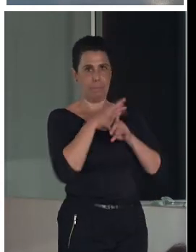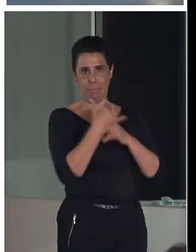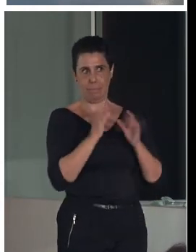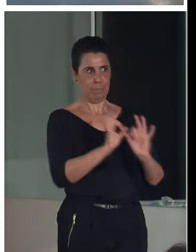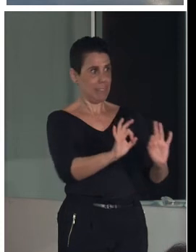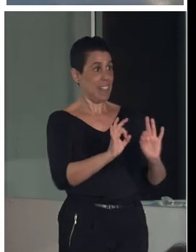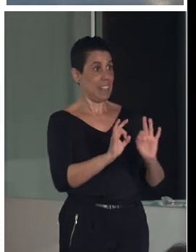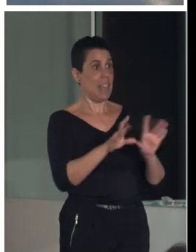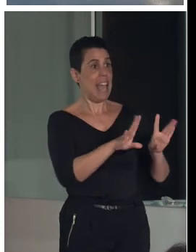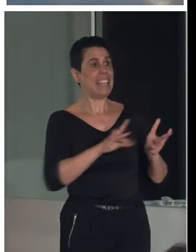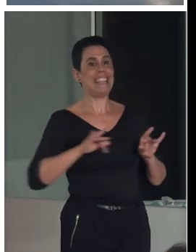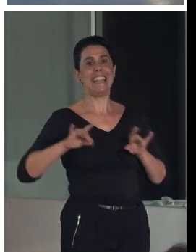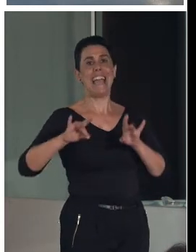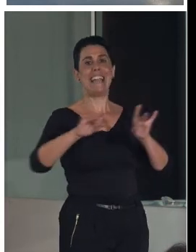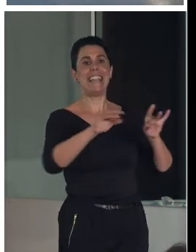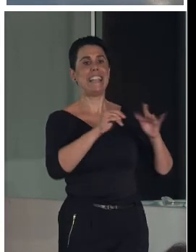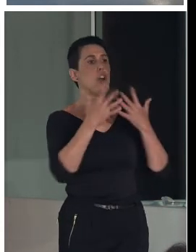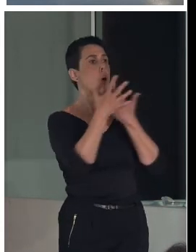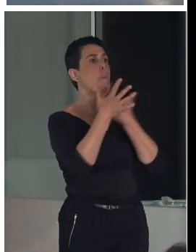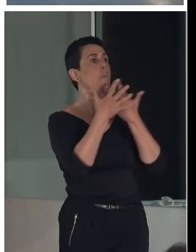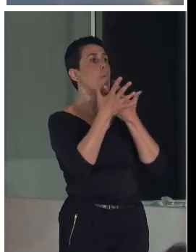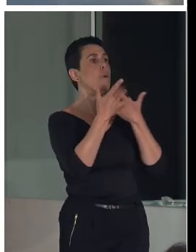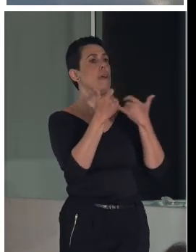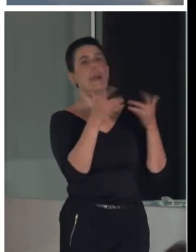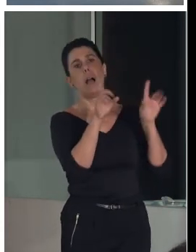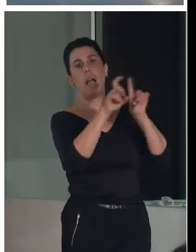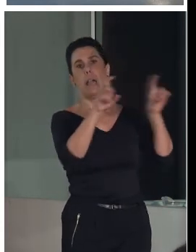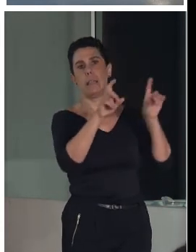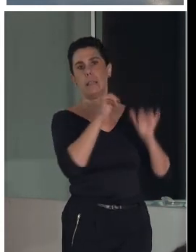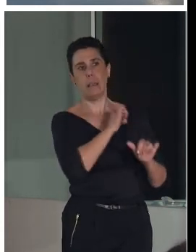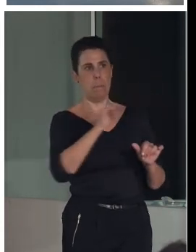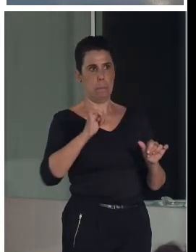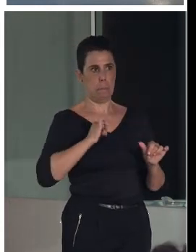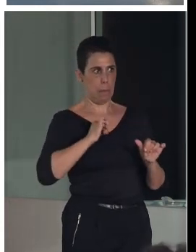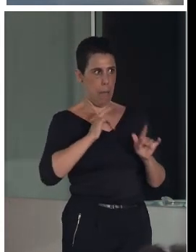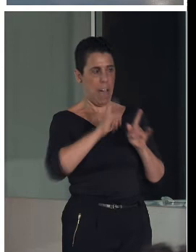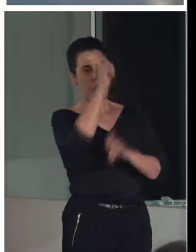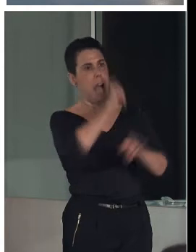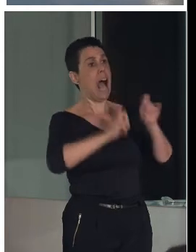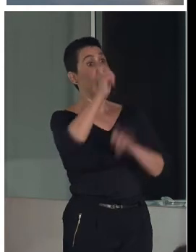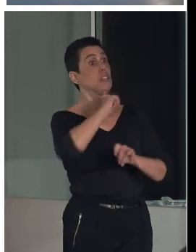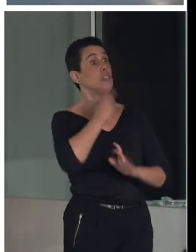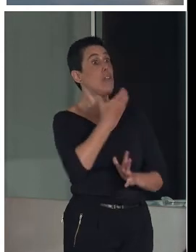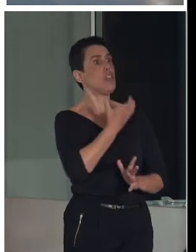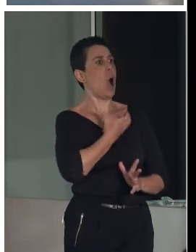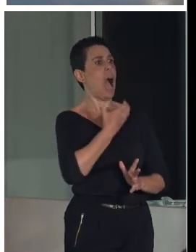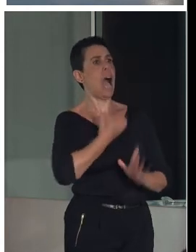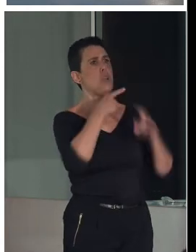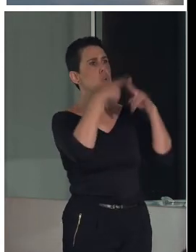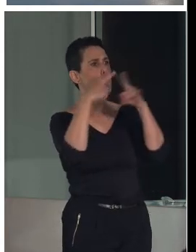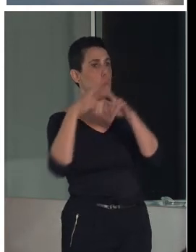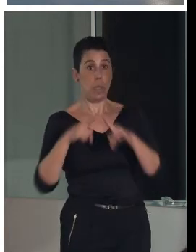Territorio Mudéjar es una entidad privada, es una asociación de ayuntamientos que